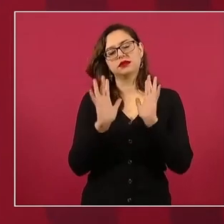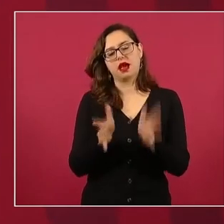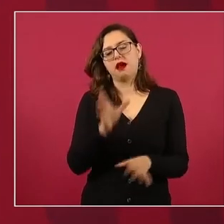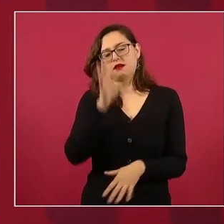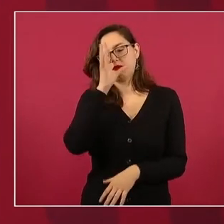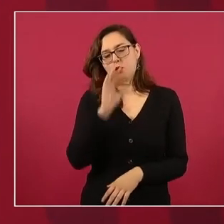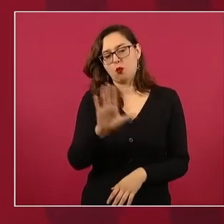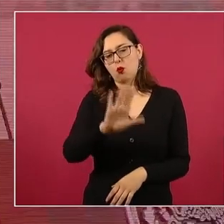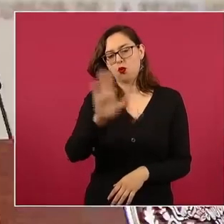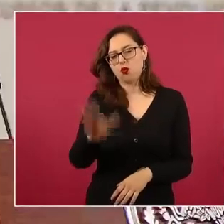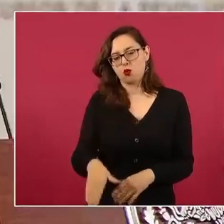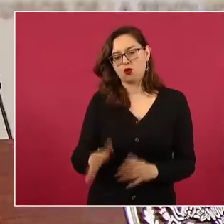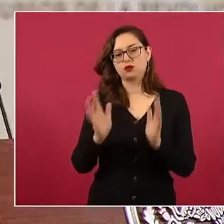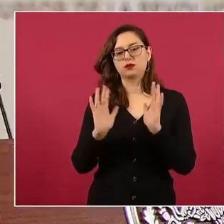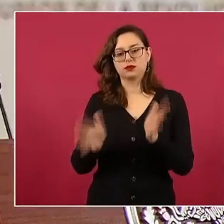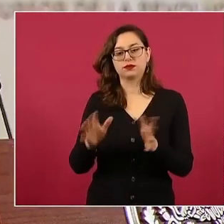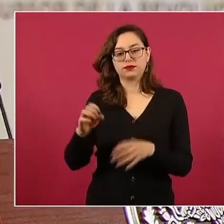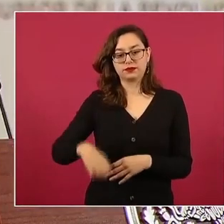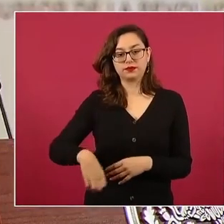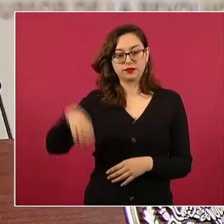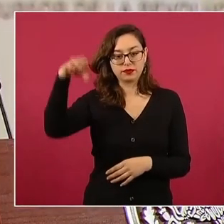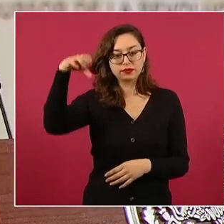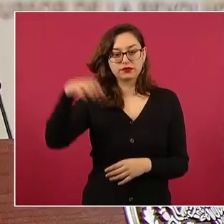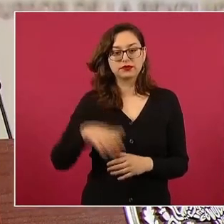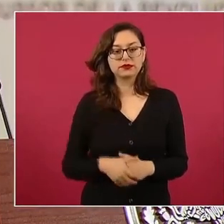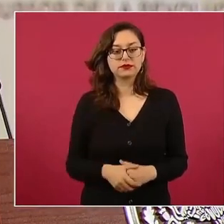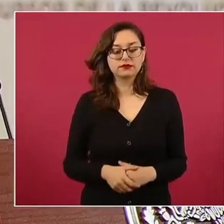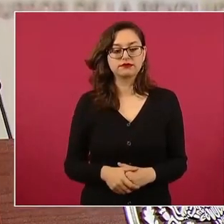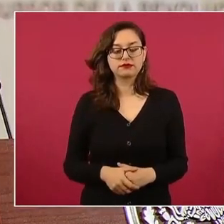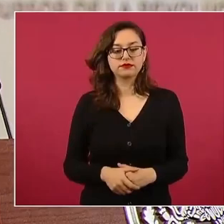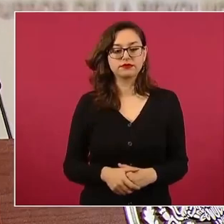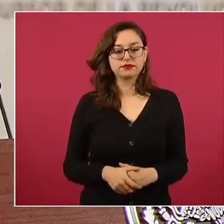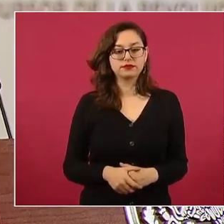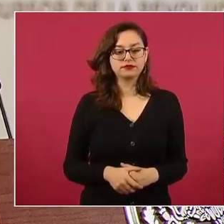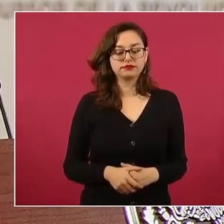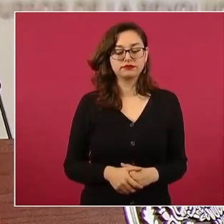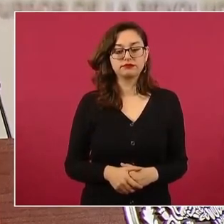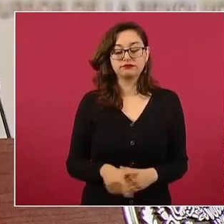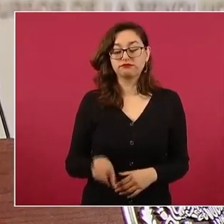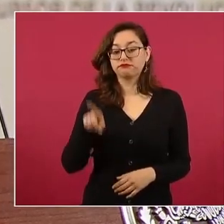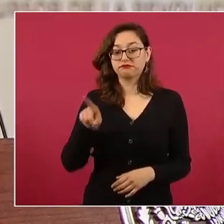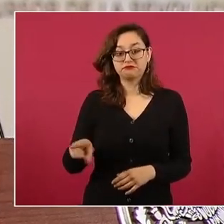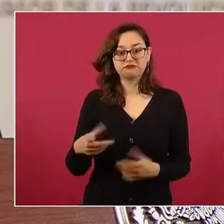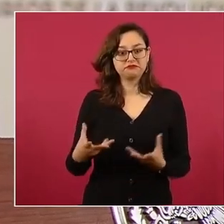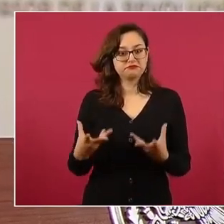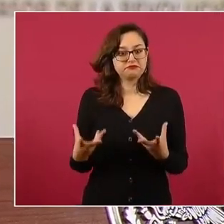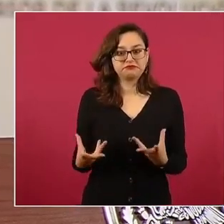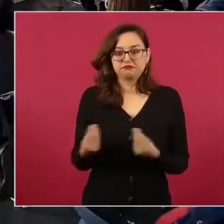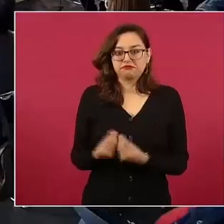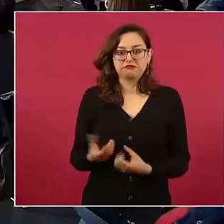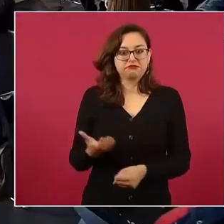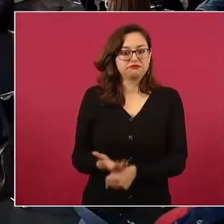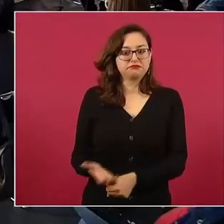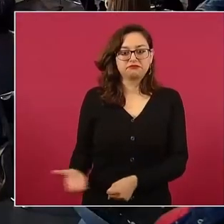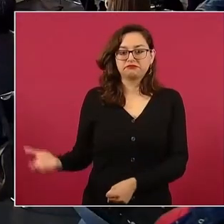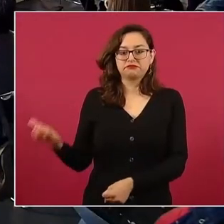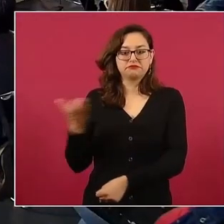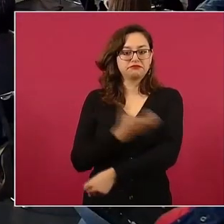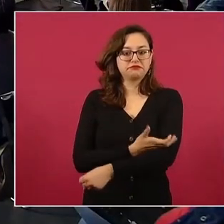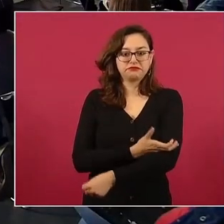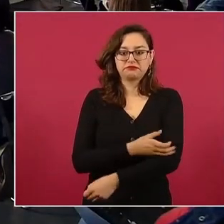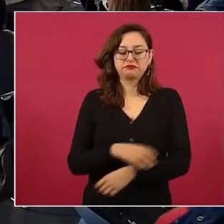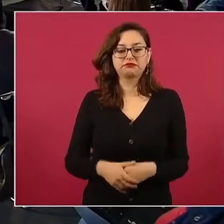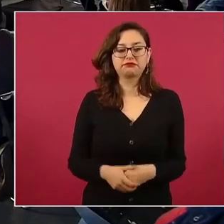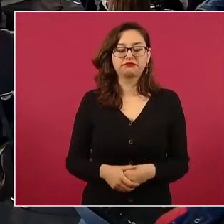grande, y a él le tocó todo el proceso de cuando nadie quería ser